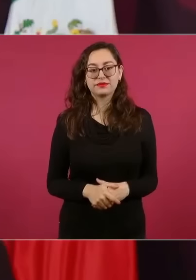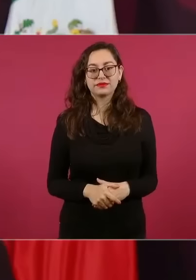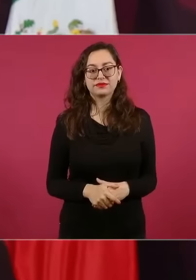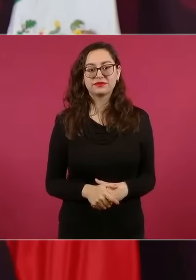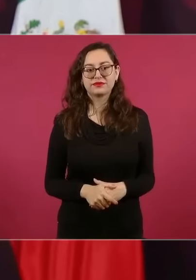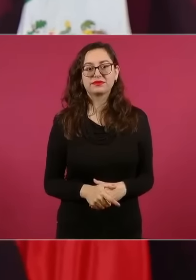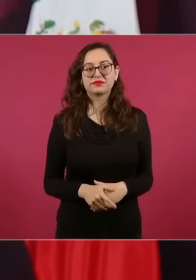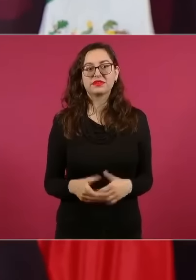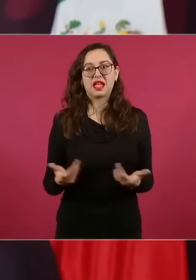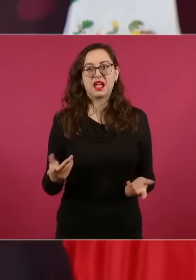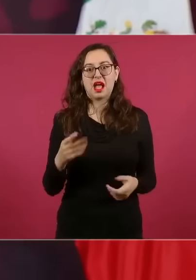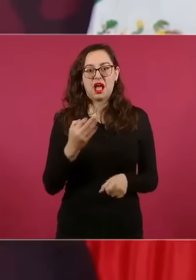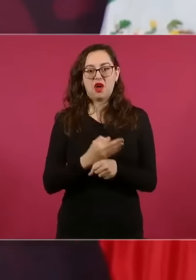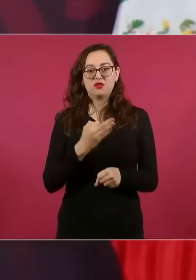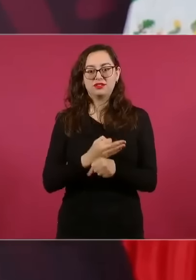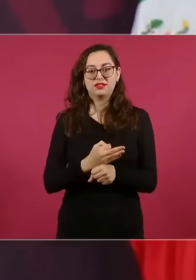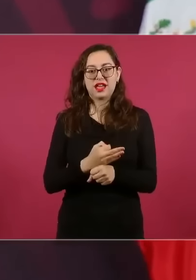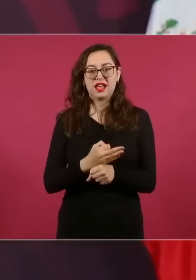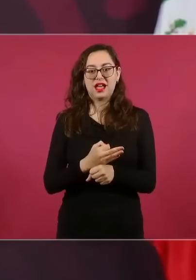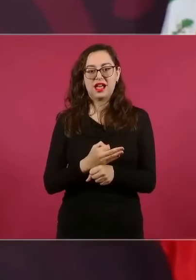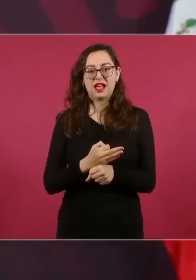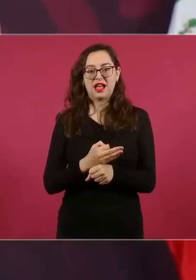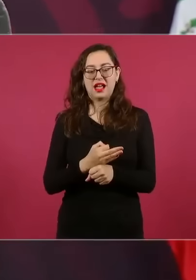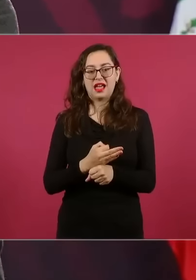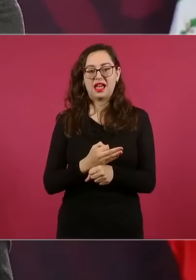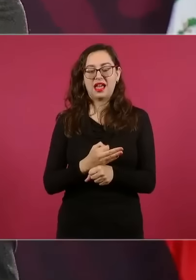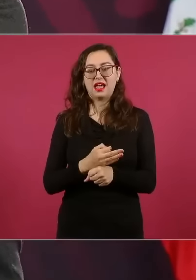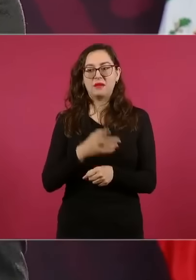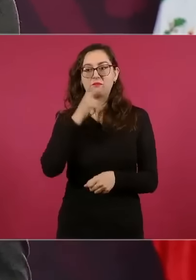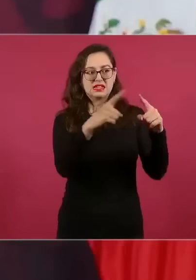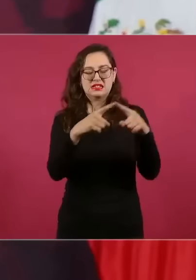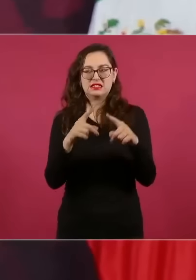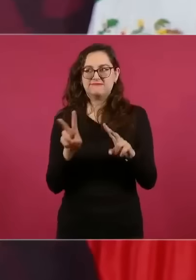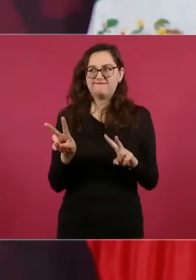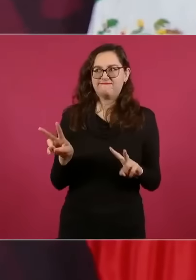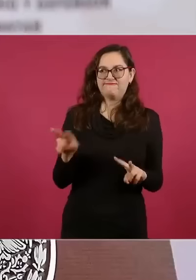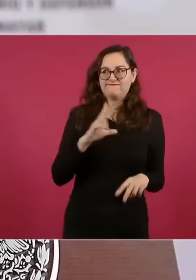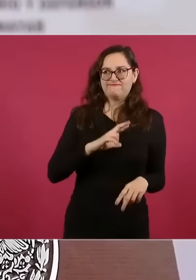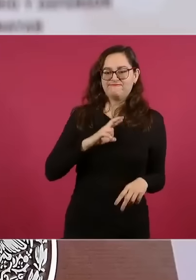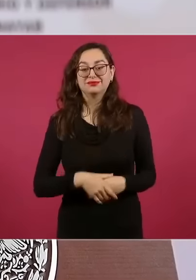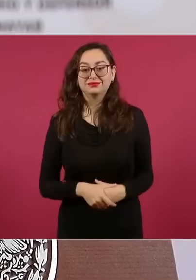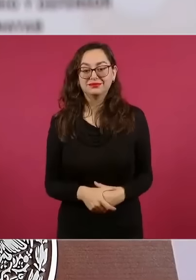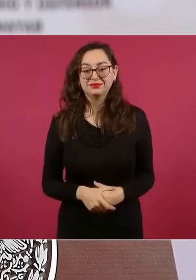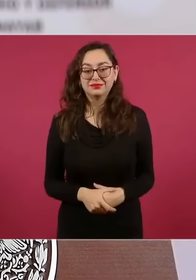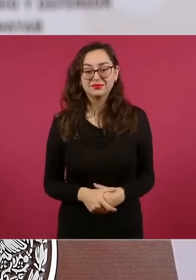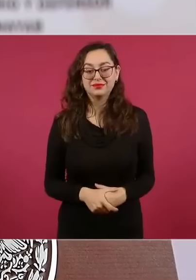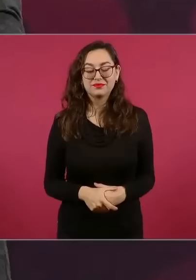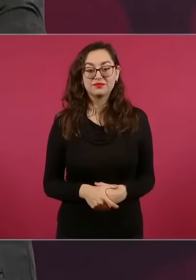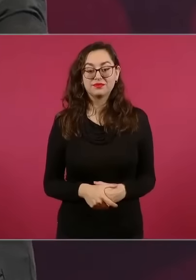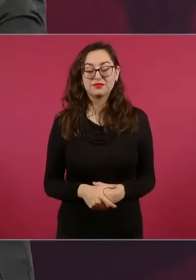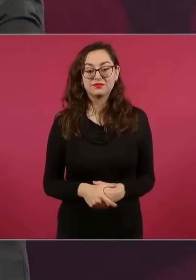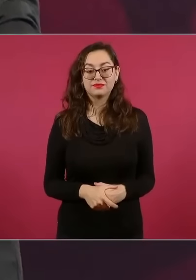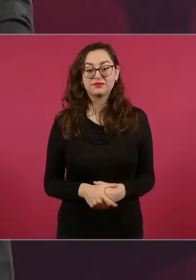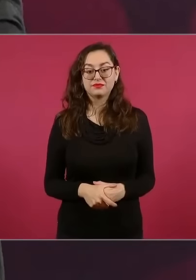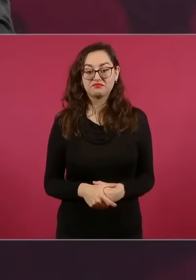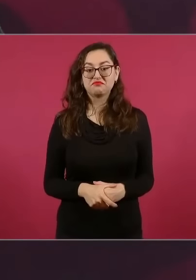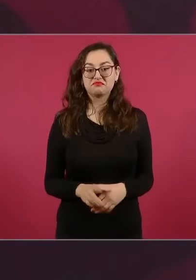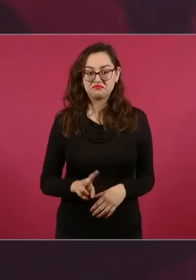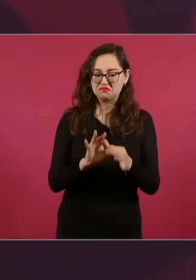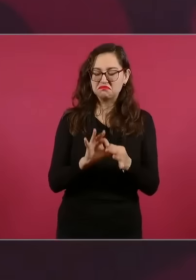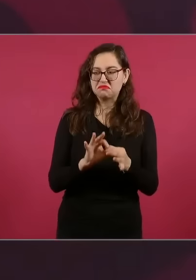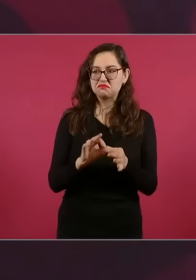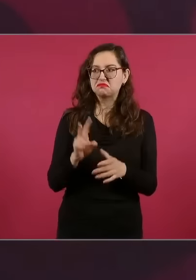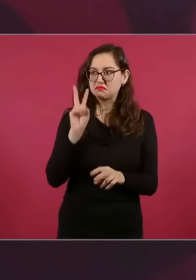jerarcas de la iglesia católica no lo ven con buenos ojos pero es un buen papa un papa verdaderamente